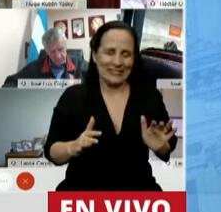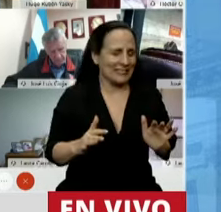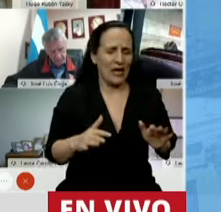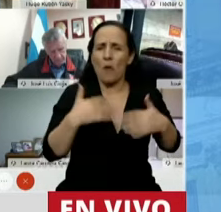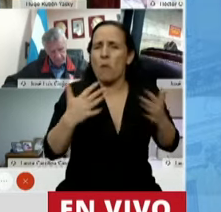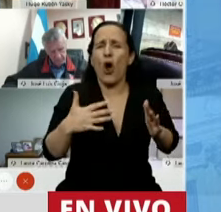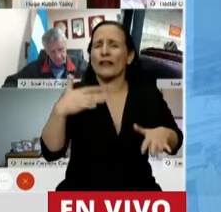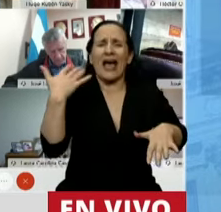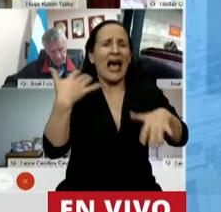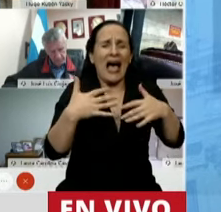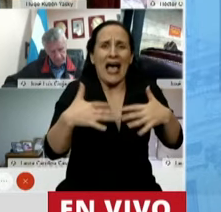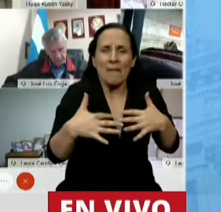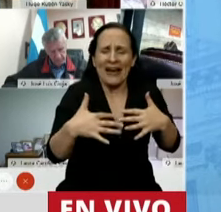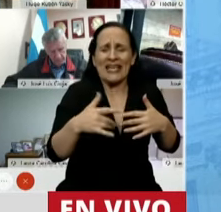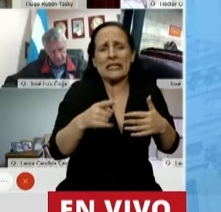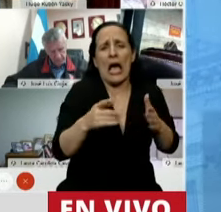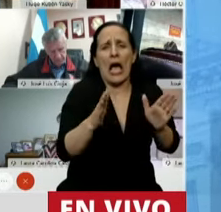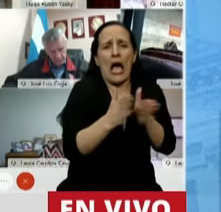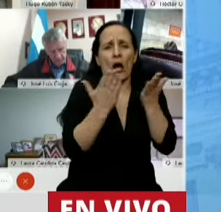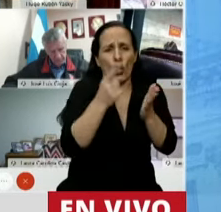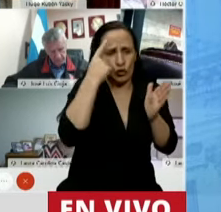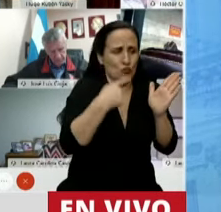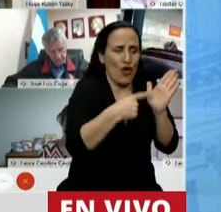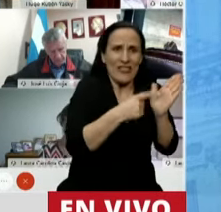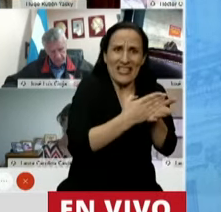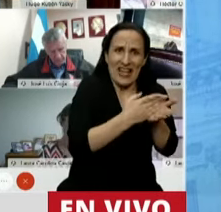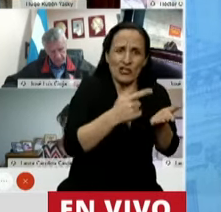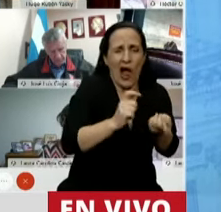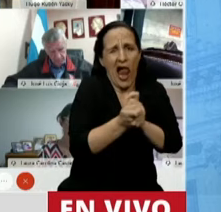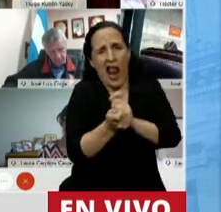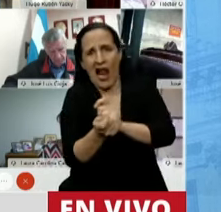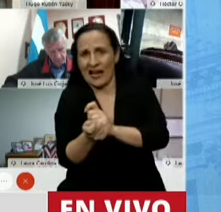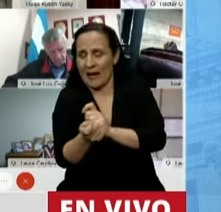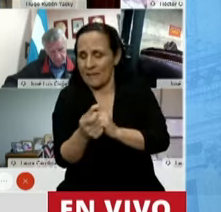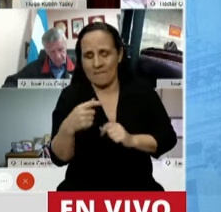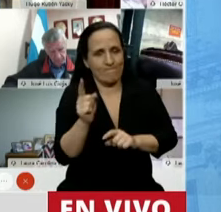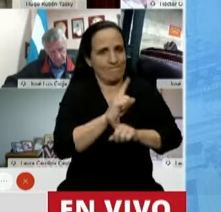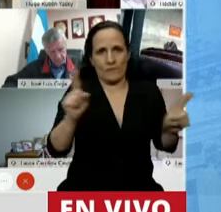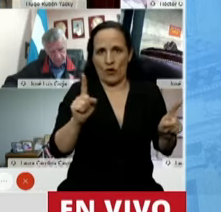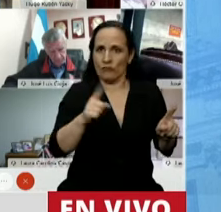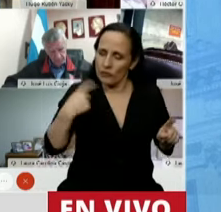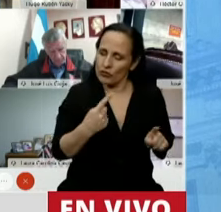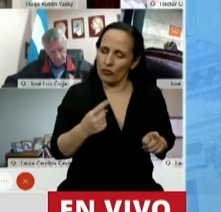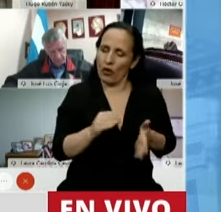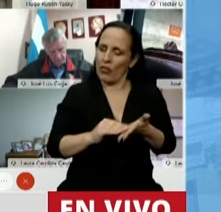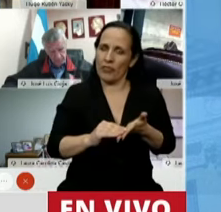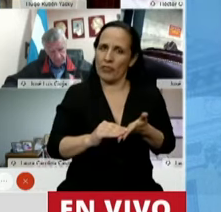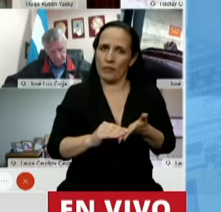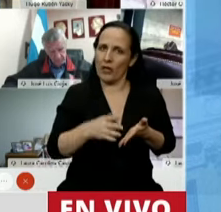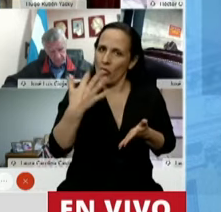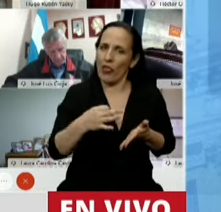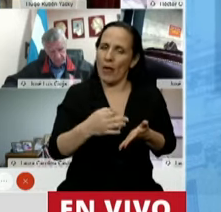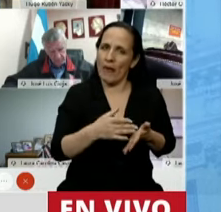derechos consagrados en la Constitución Nacional. Y nosotros como diputados debemos hacer cumplir ello. Este